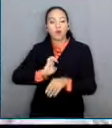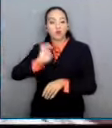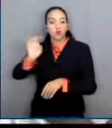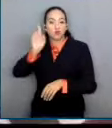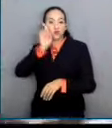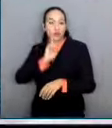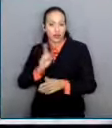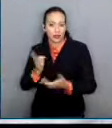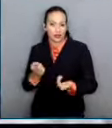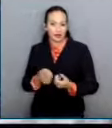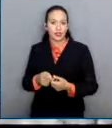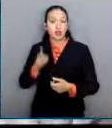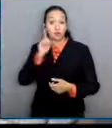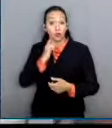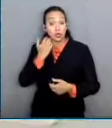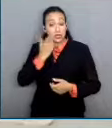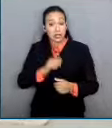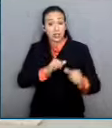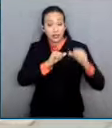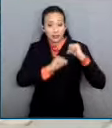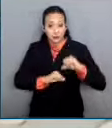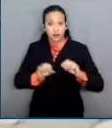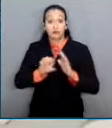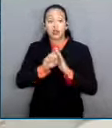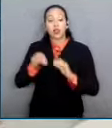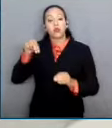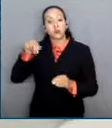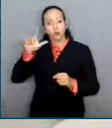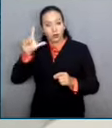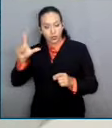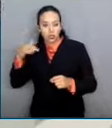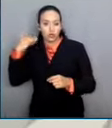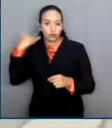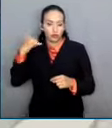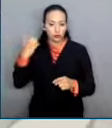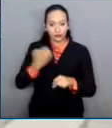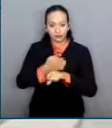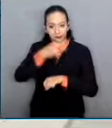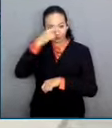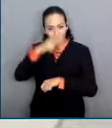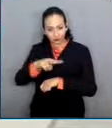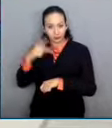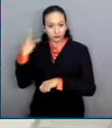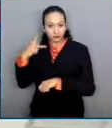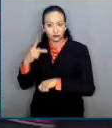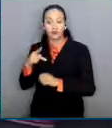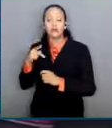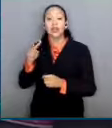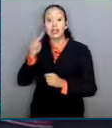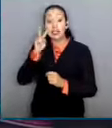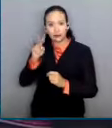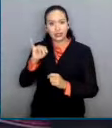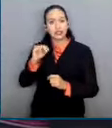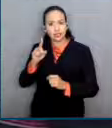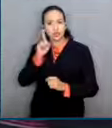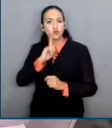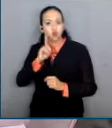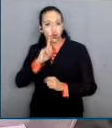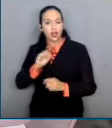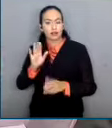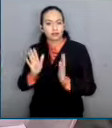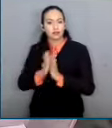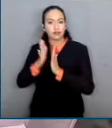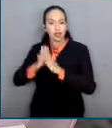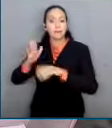Veracruz, Nuevo León, Puebla, Yucatán y Estado de México, se prevé un aumento de la representación indígena en ayuntamientos.